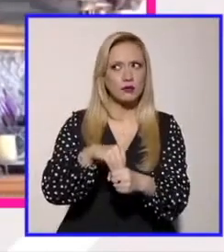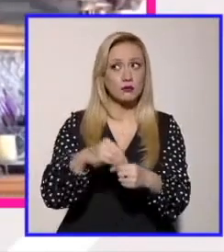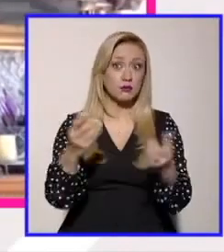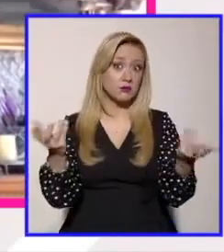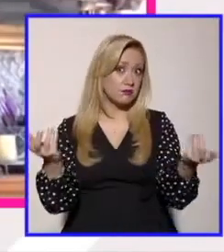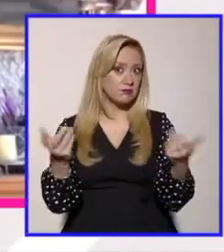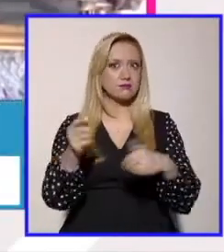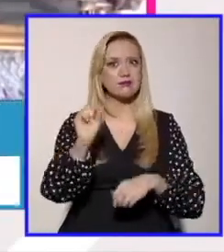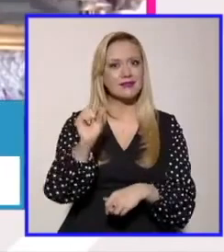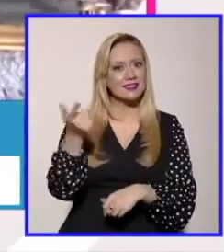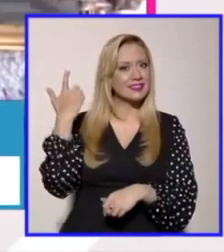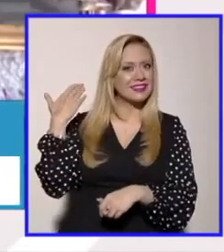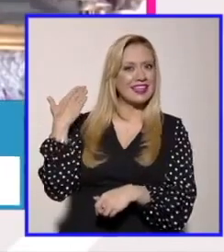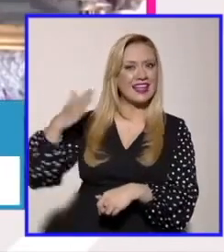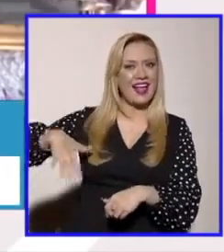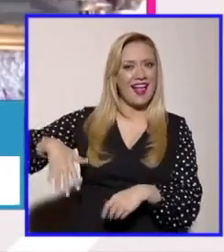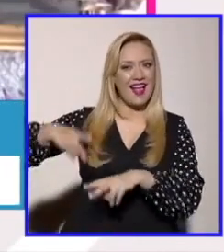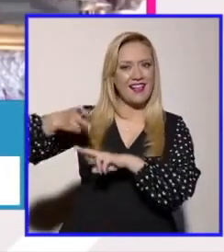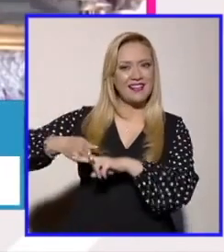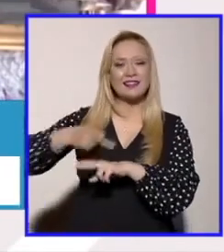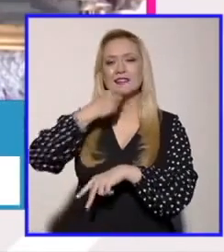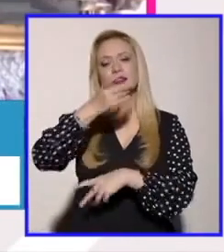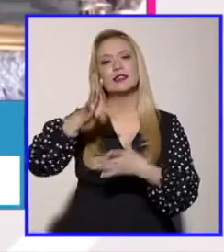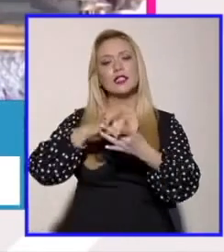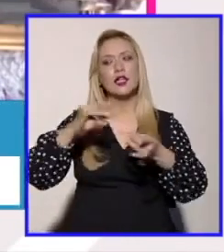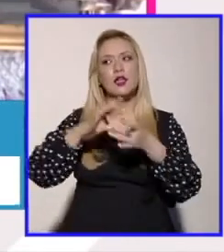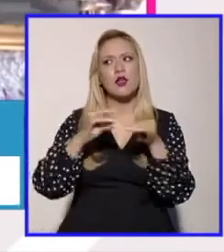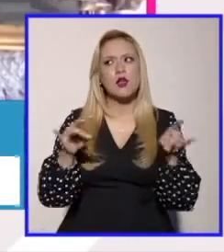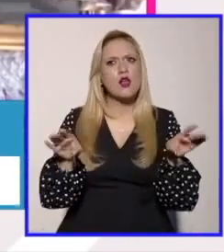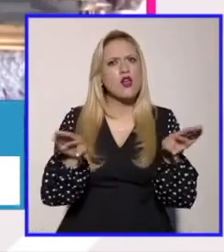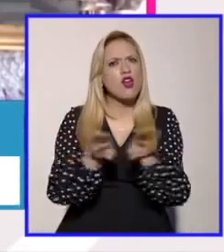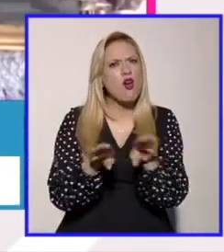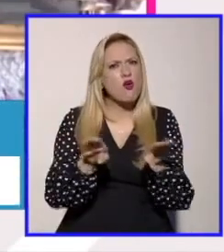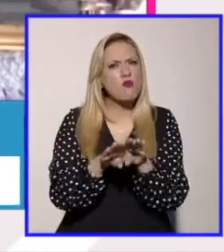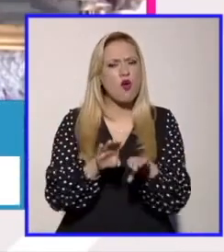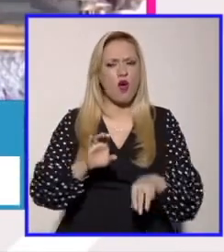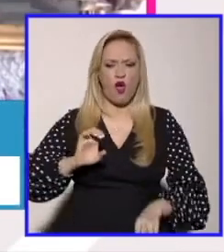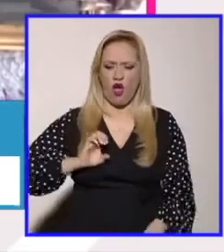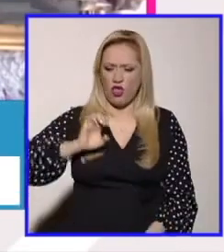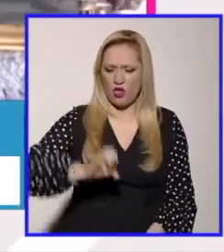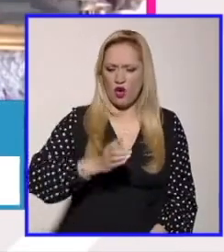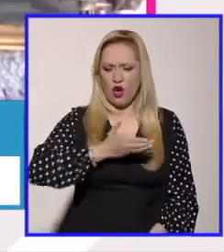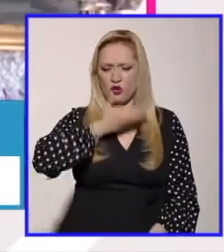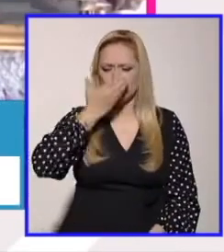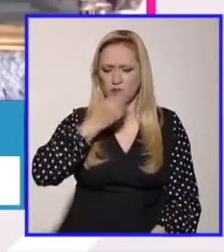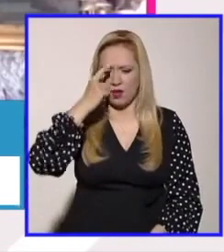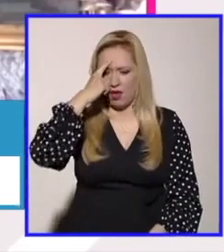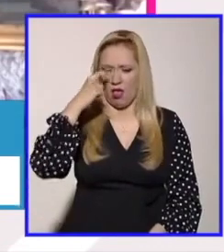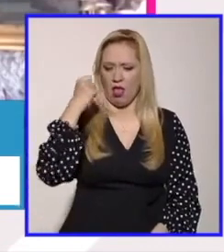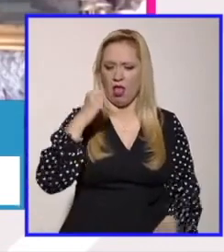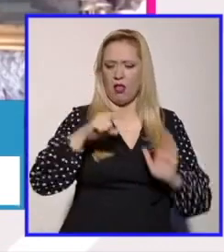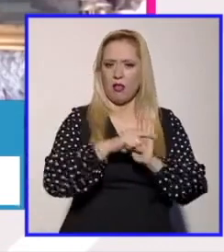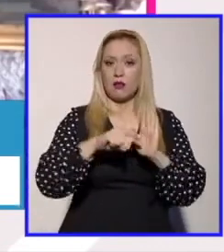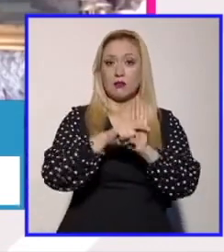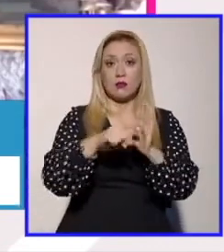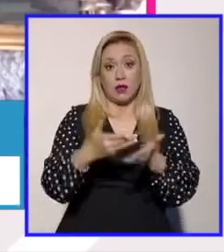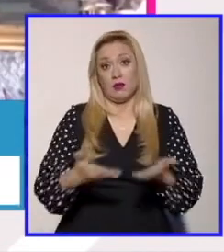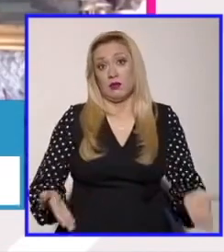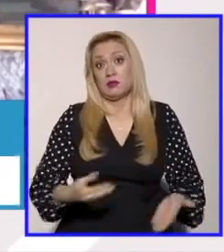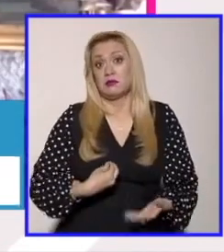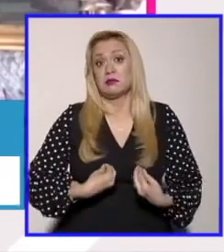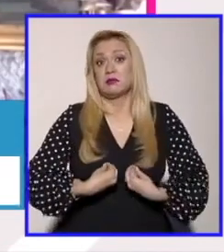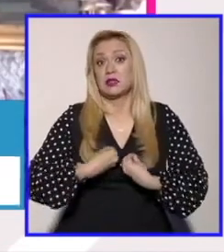en el bloque pasado nos quedamos hablando sobre cómo estos discursos de odio pues impactan en la realidad y sobre todo